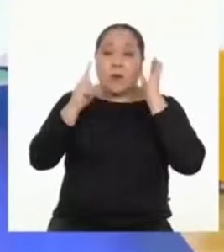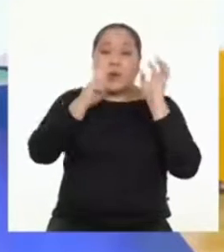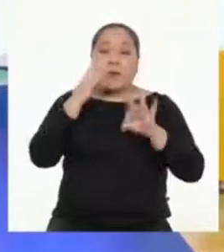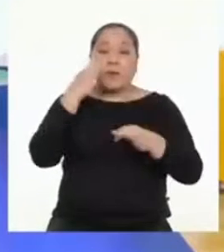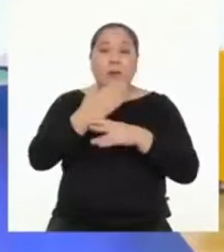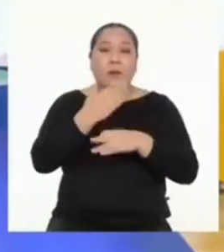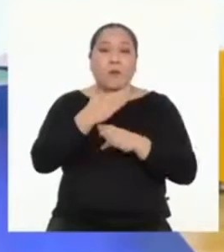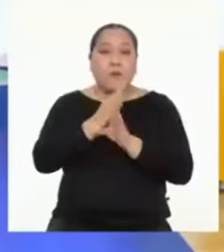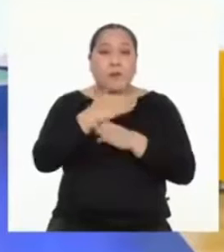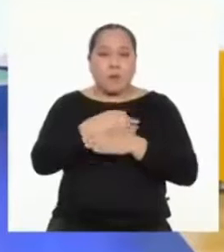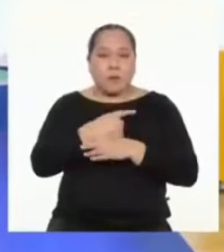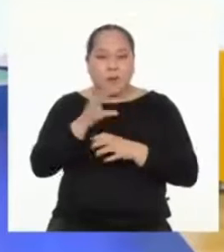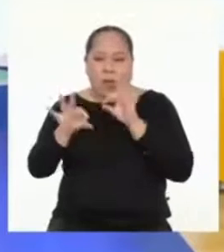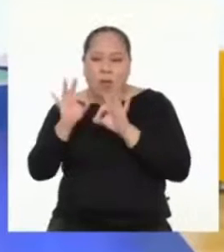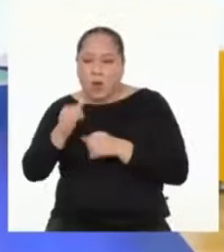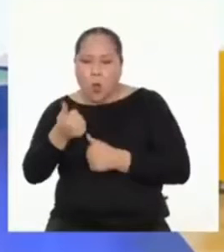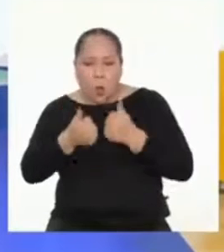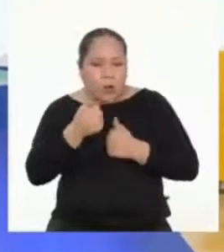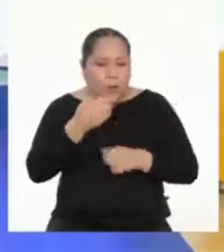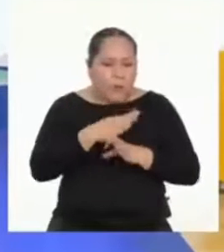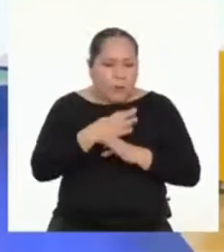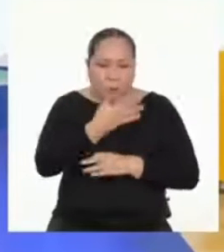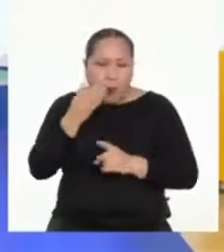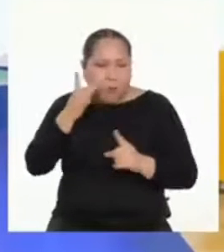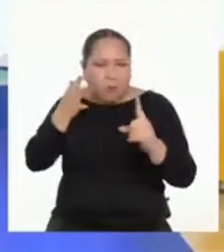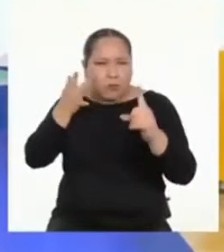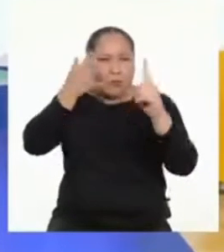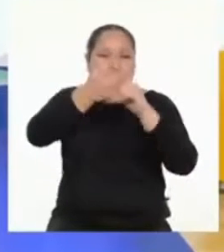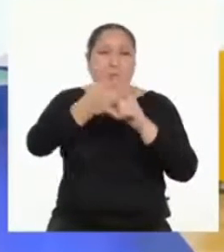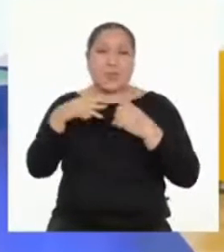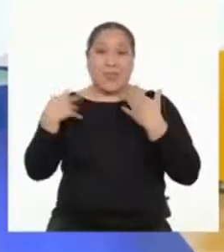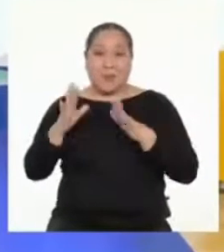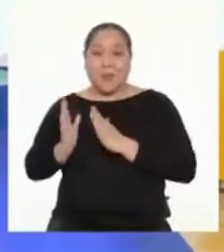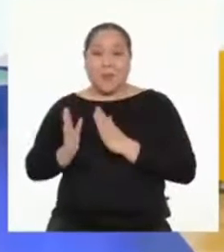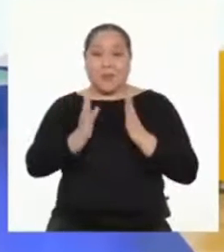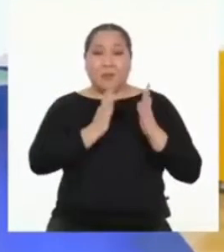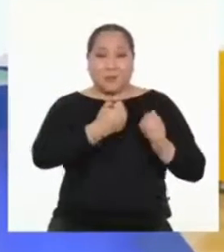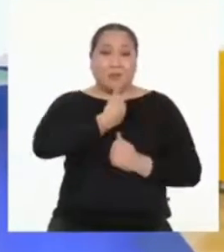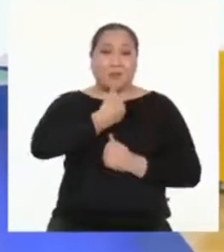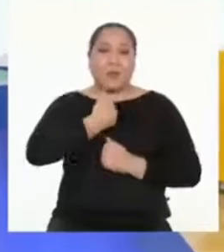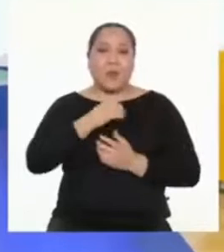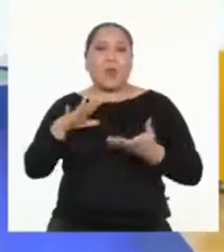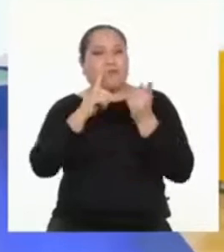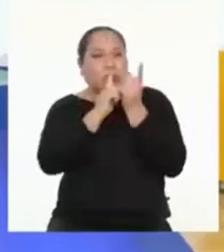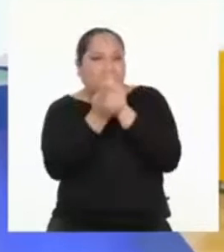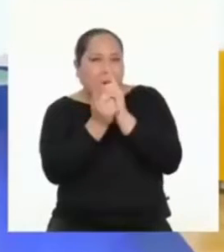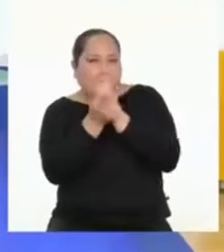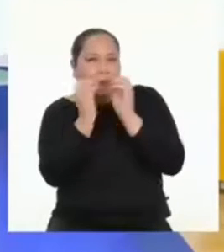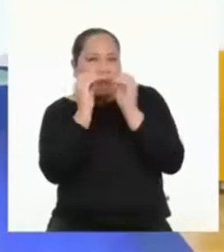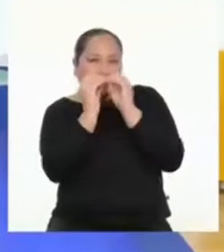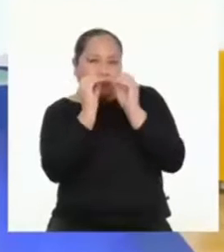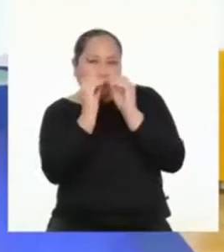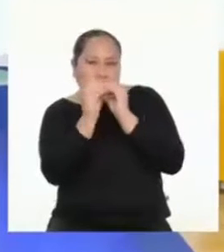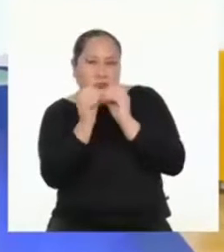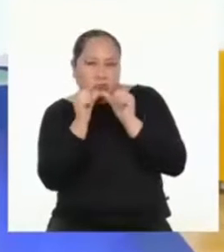elegir la mejor para alcanzar nuestra meta. Y finalmente, estar preparadas y preparados para hacer cambios, modificaciones